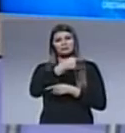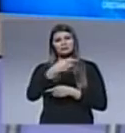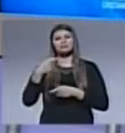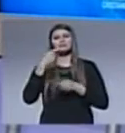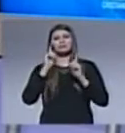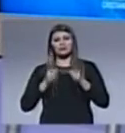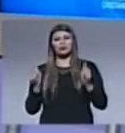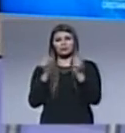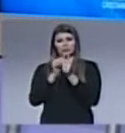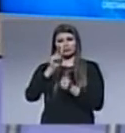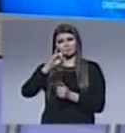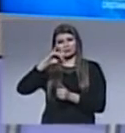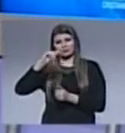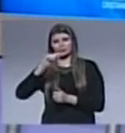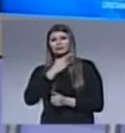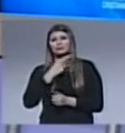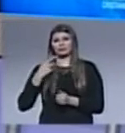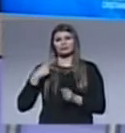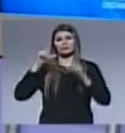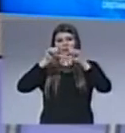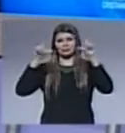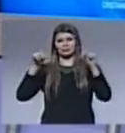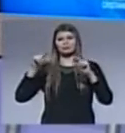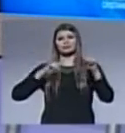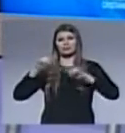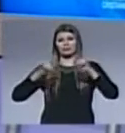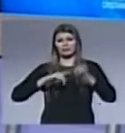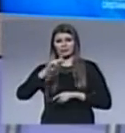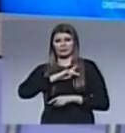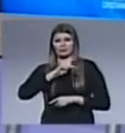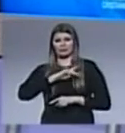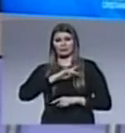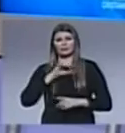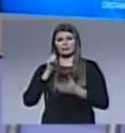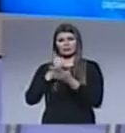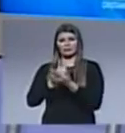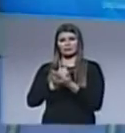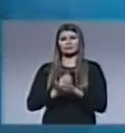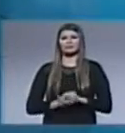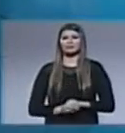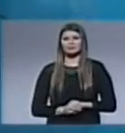la semana, con el pastor Víctor Val, por supuesto, y con el tema de hoy. Líderes espirituales, te están alzando.